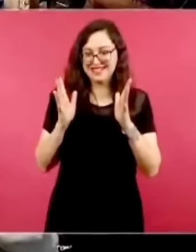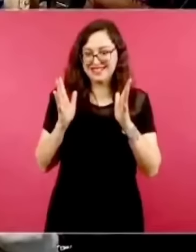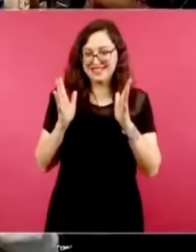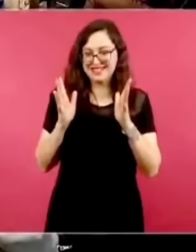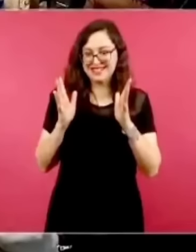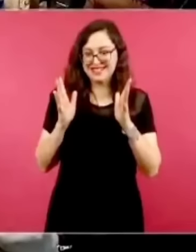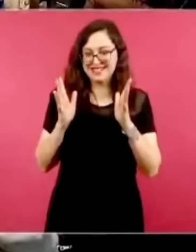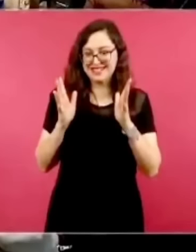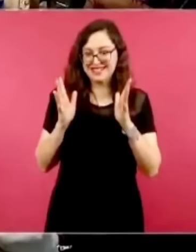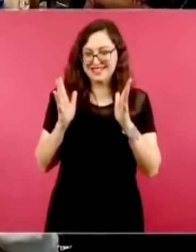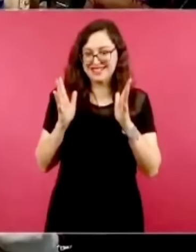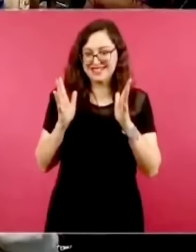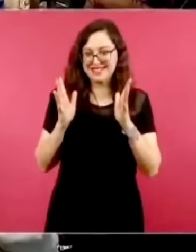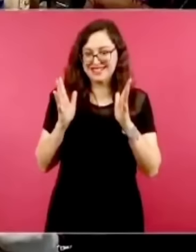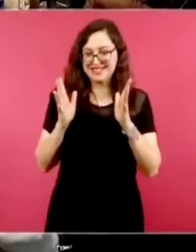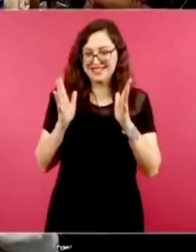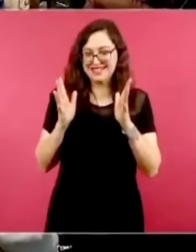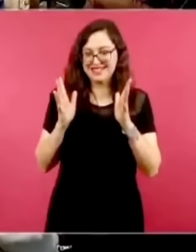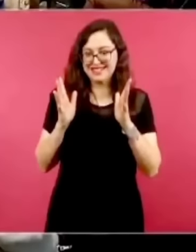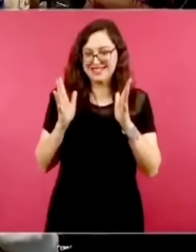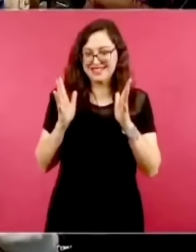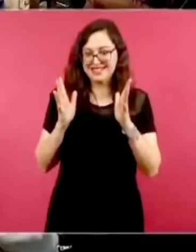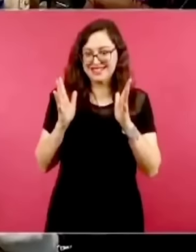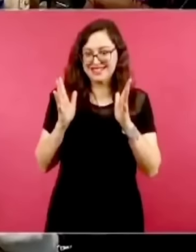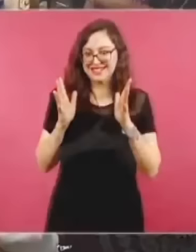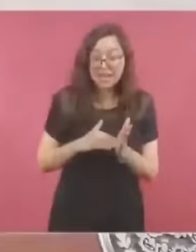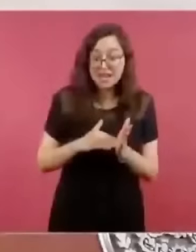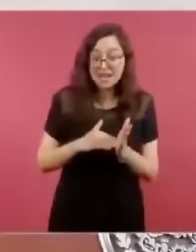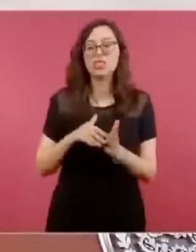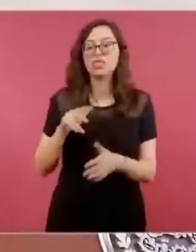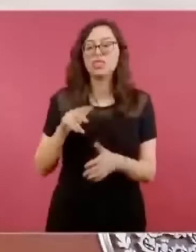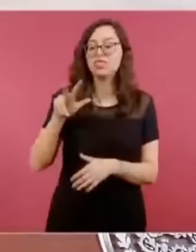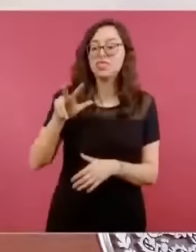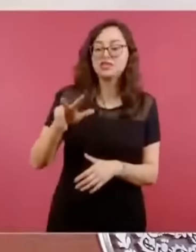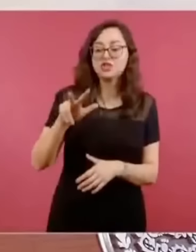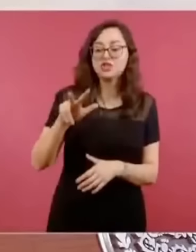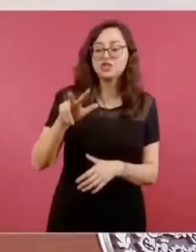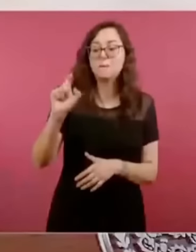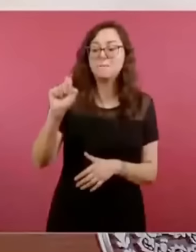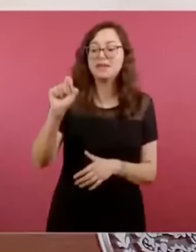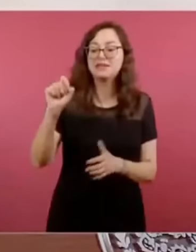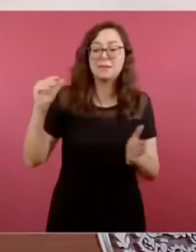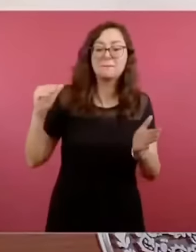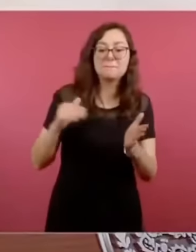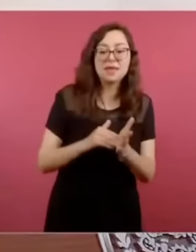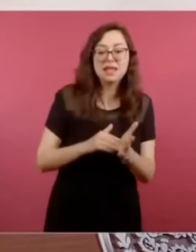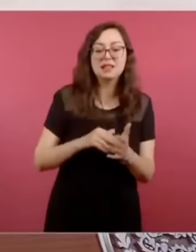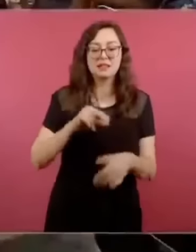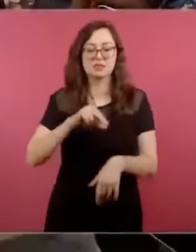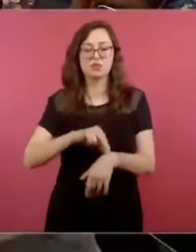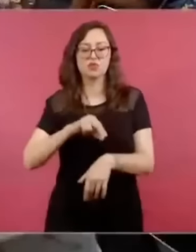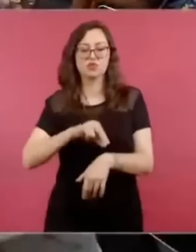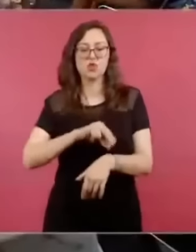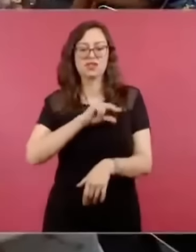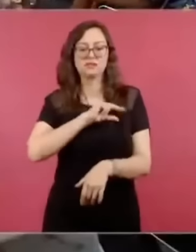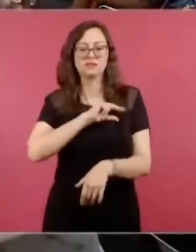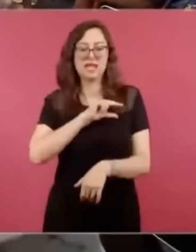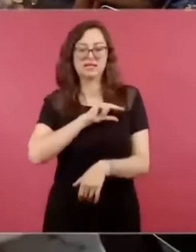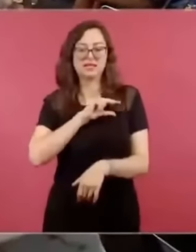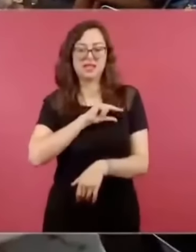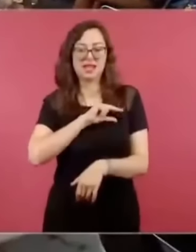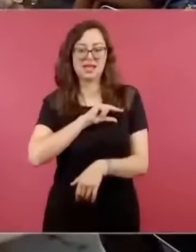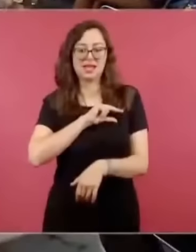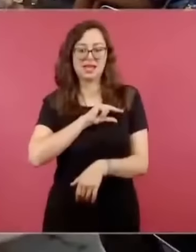especialistas y aún así